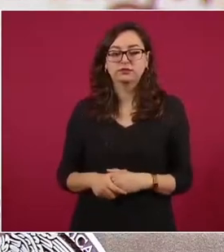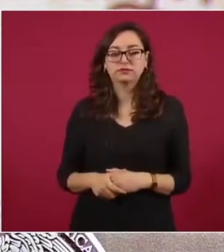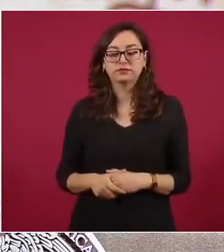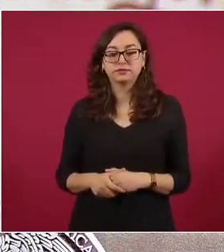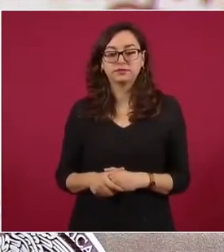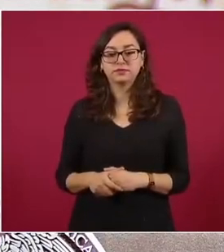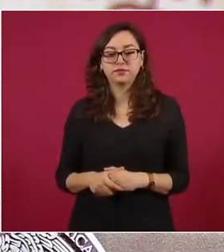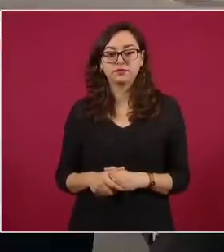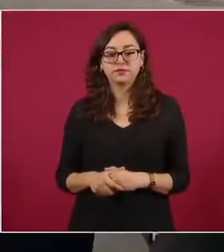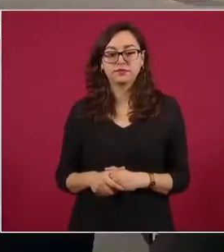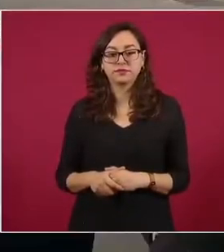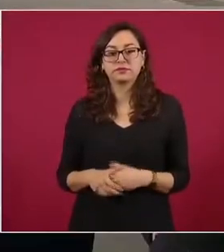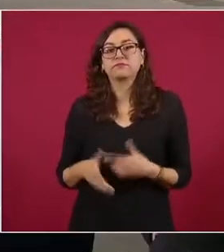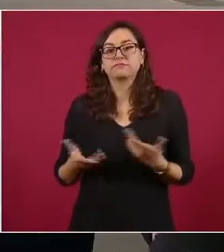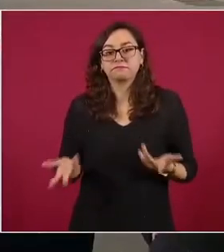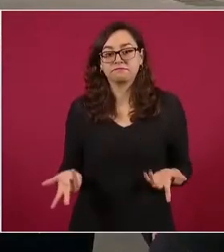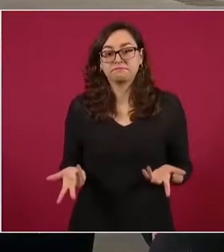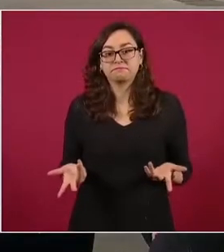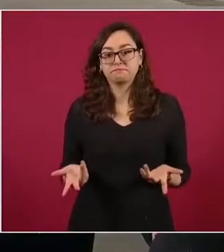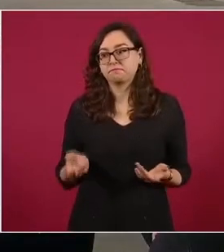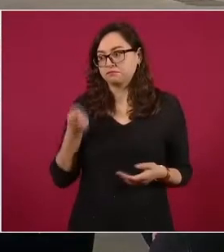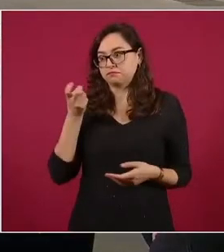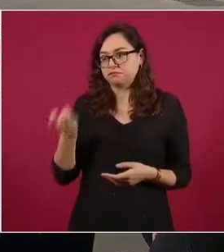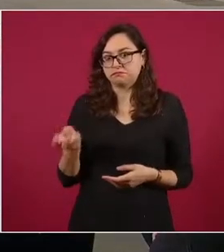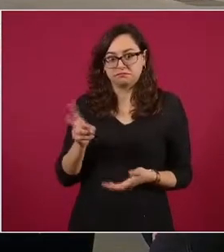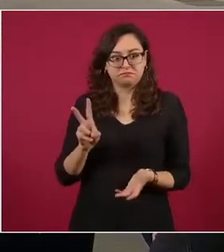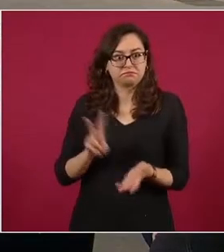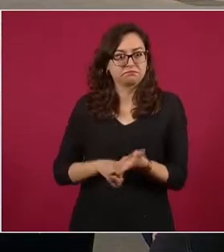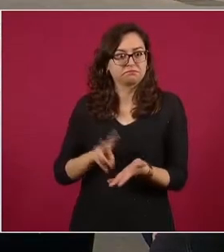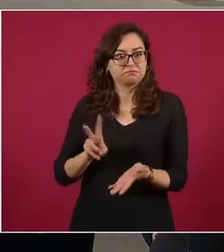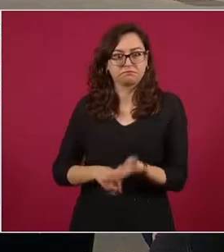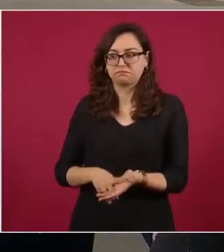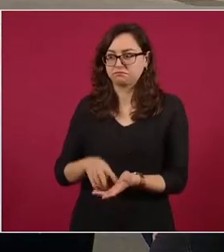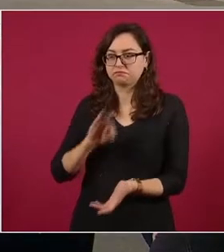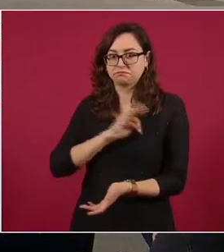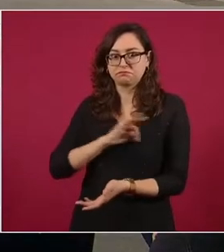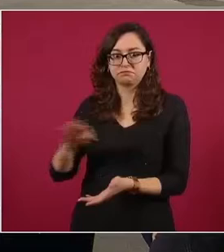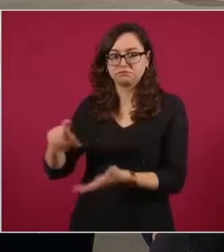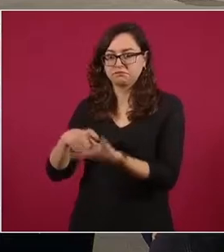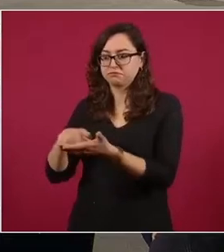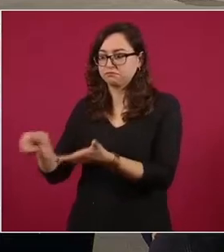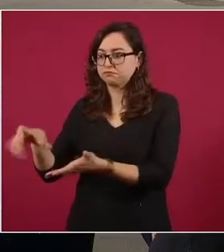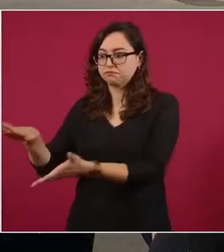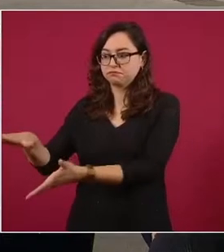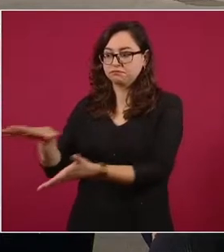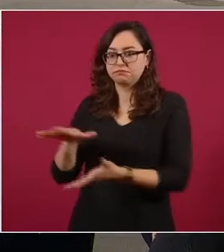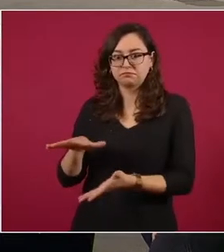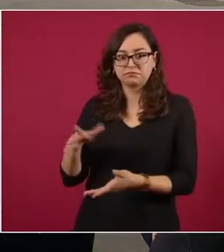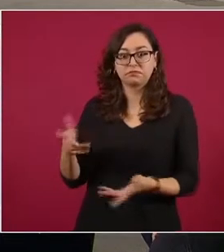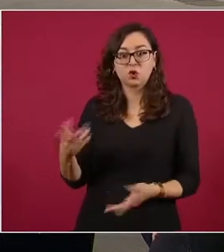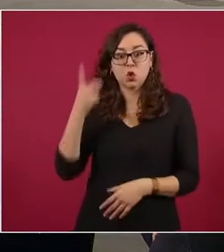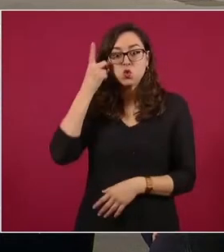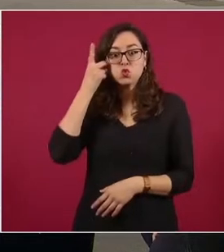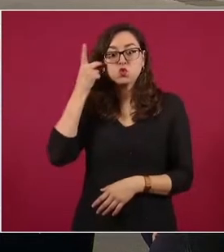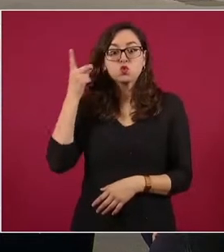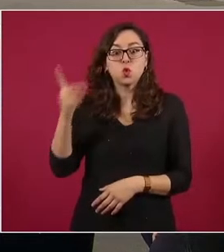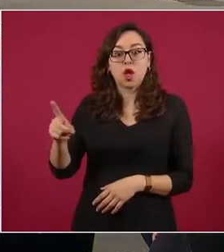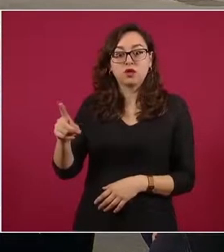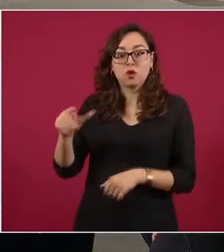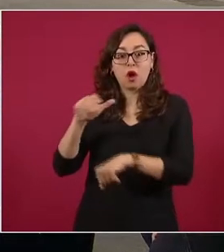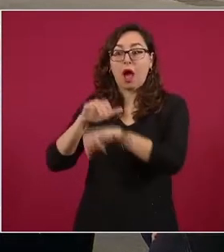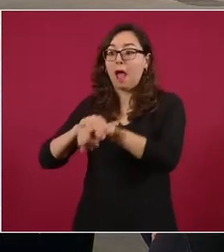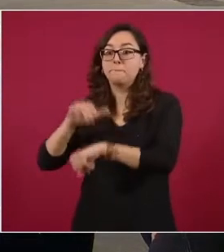casos. Y cabe mencionar que el dueño al que hace referencia el Universal falleció hace 20 años